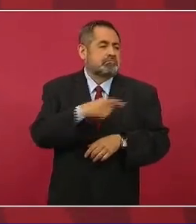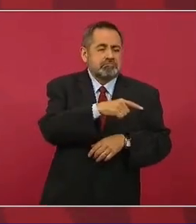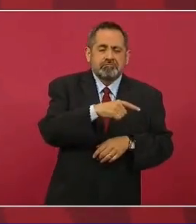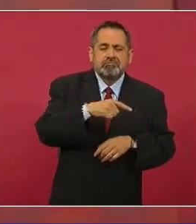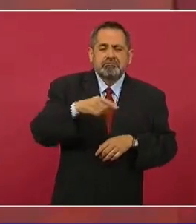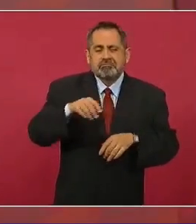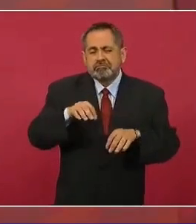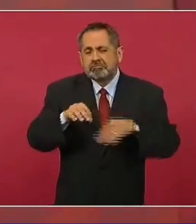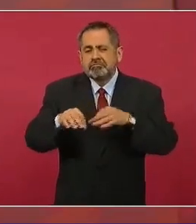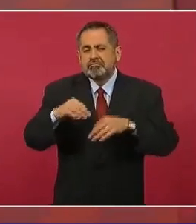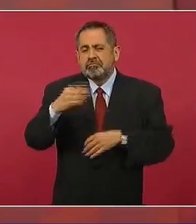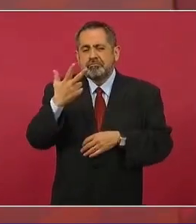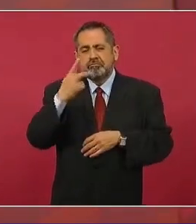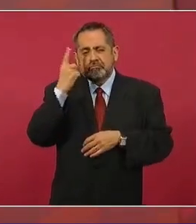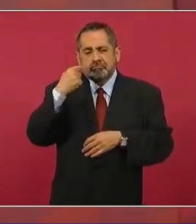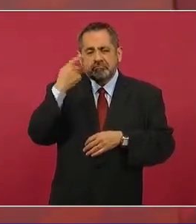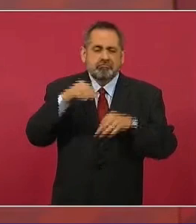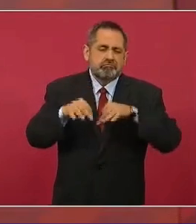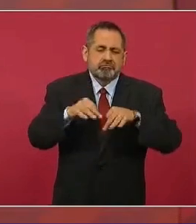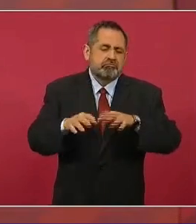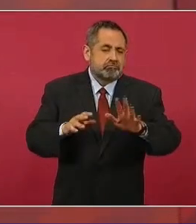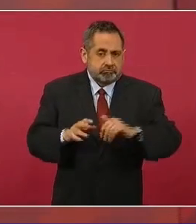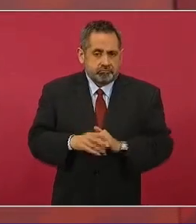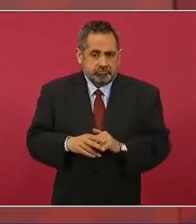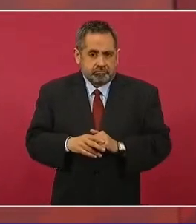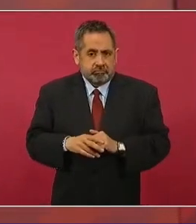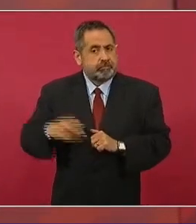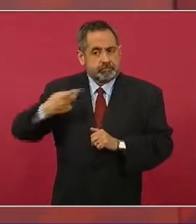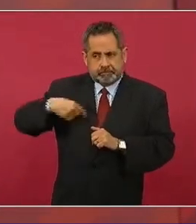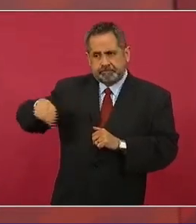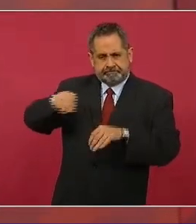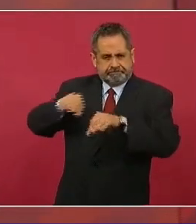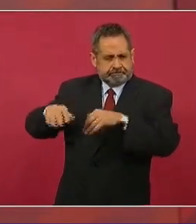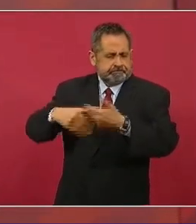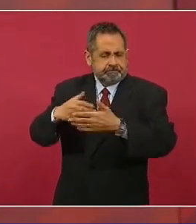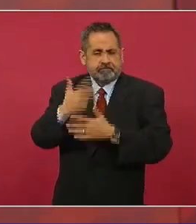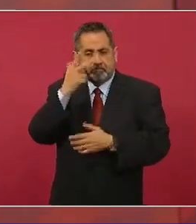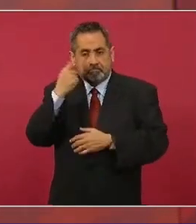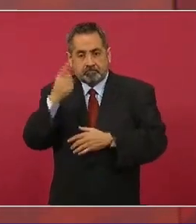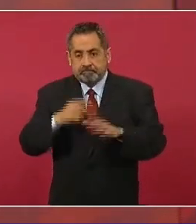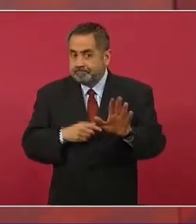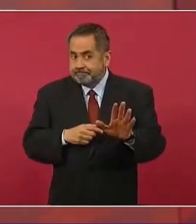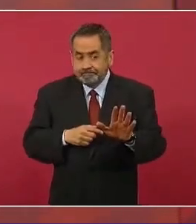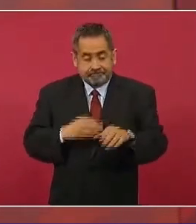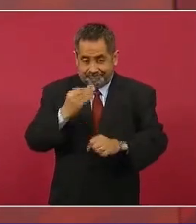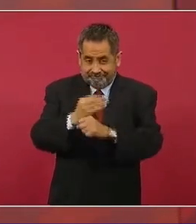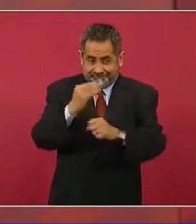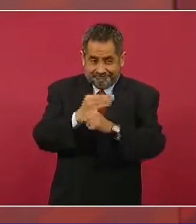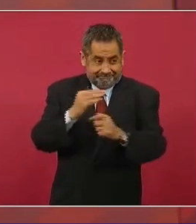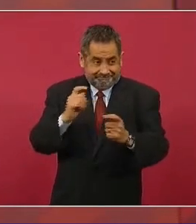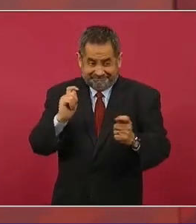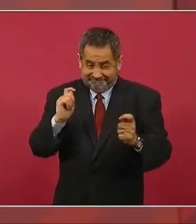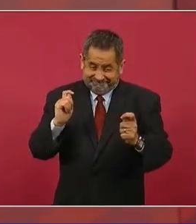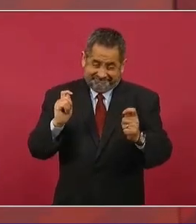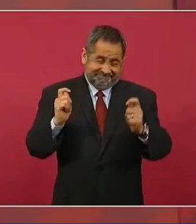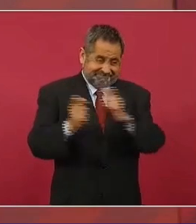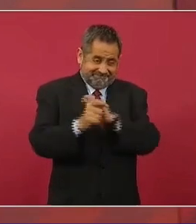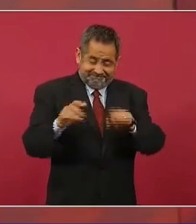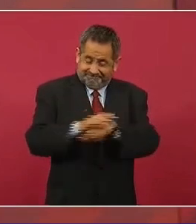me refiero a los servidores públicos. Pero cuando es un proceso de transformación,